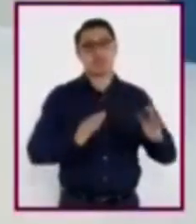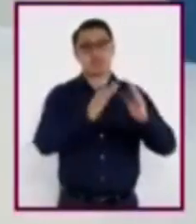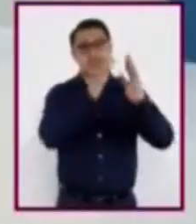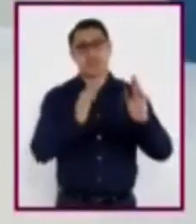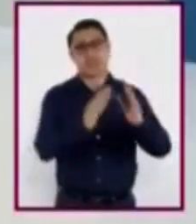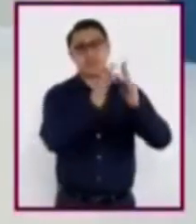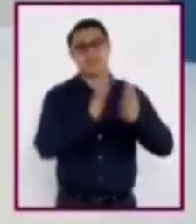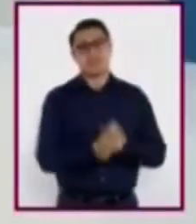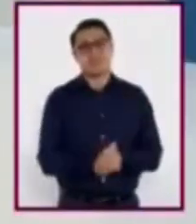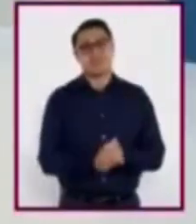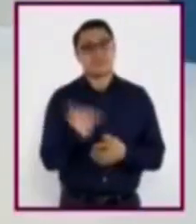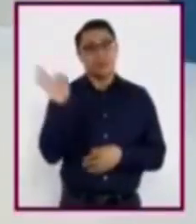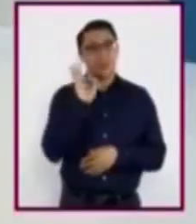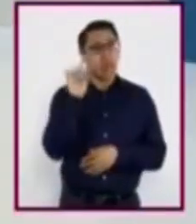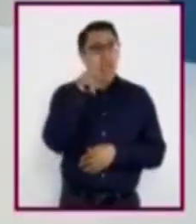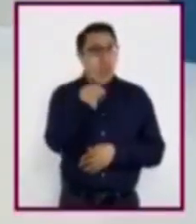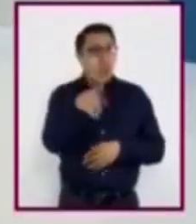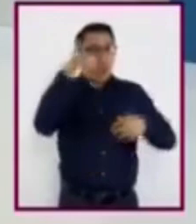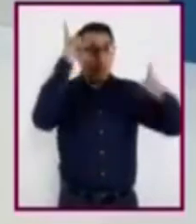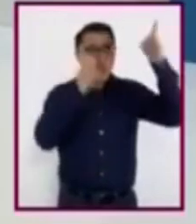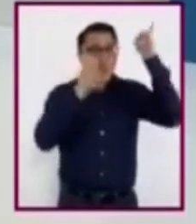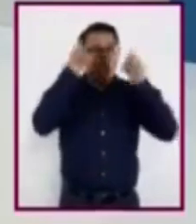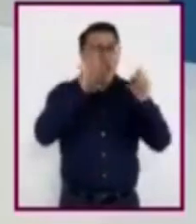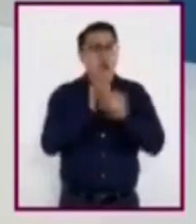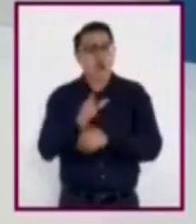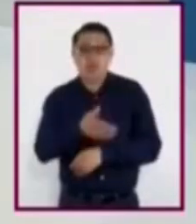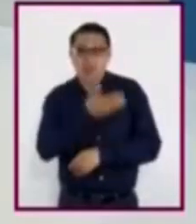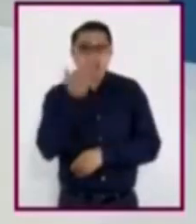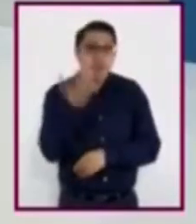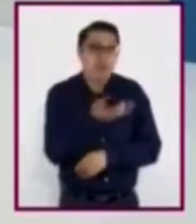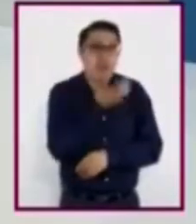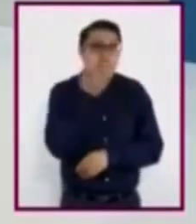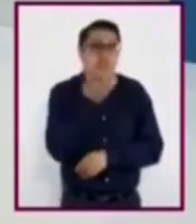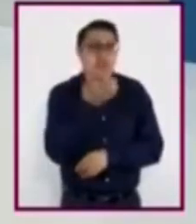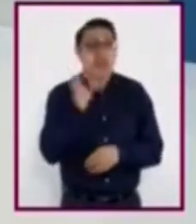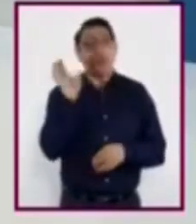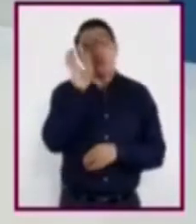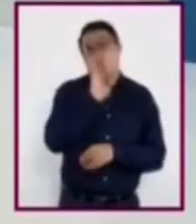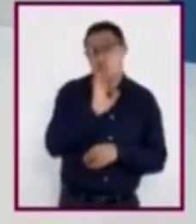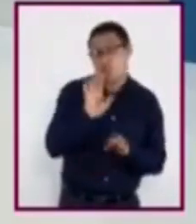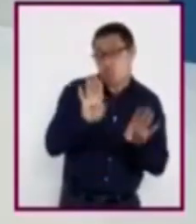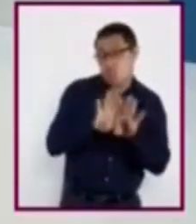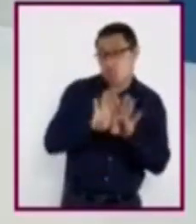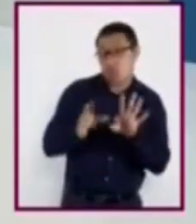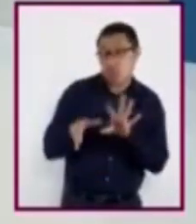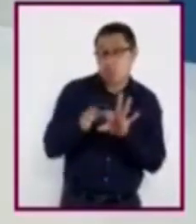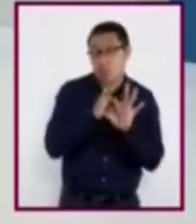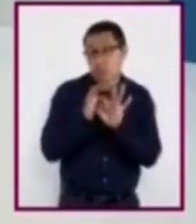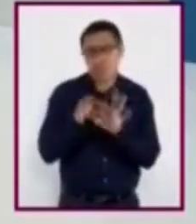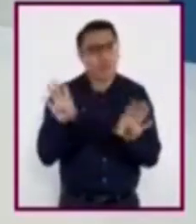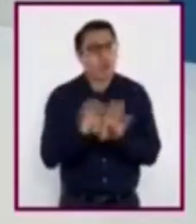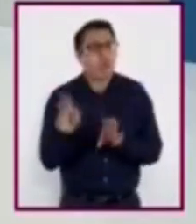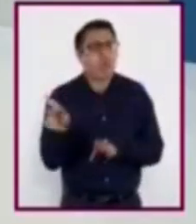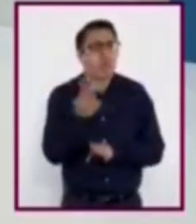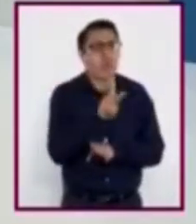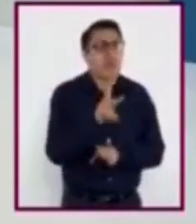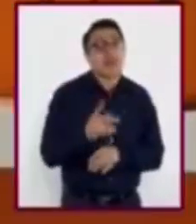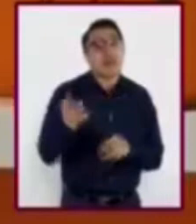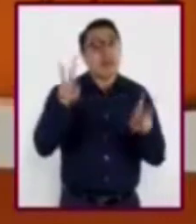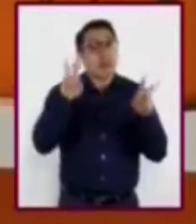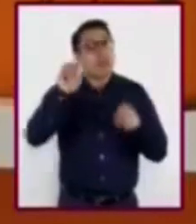Seguramente se están preguntando, ¿qué tienen en común estas imágenes y cómo se relacionan con el tema que abordaremos hoy?